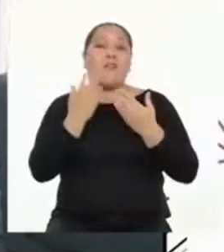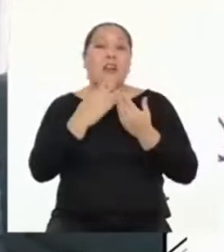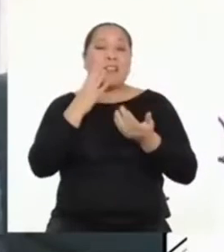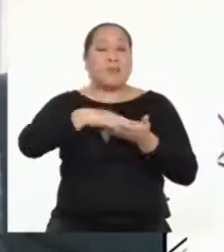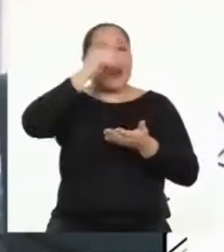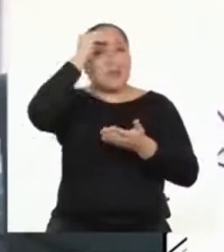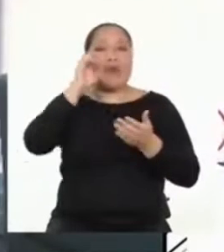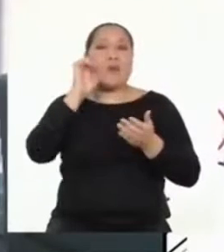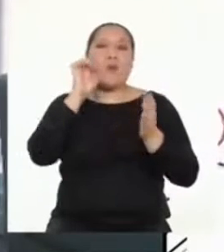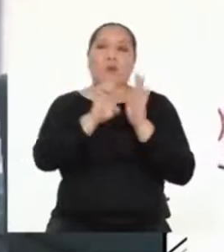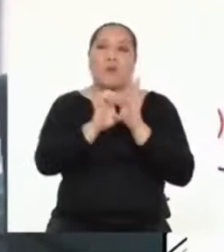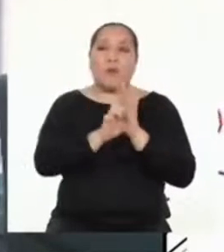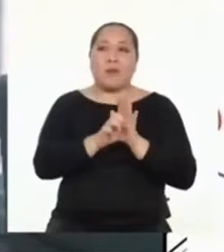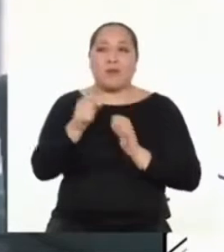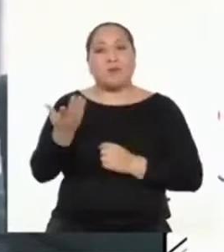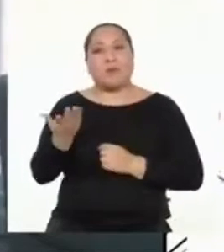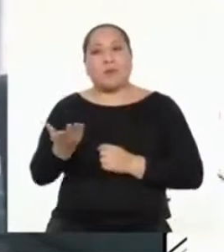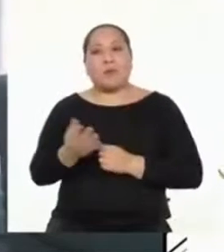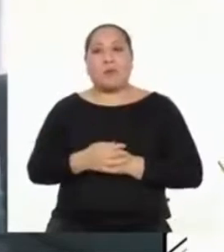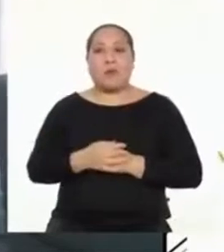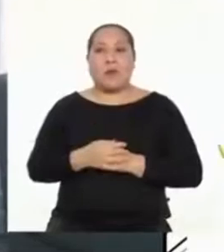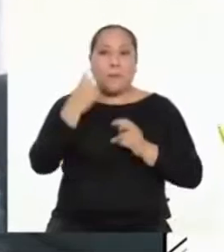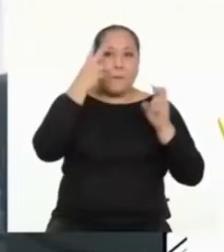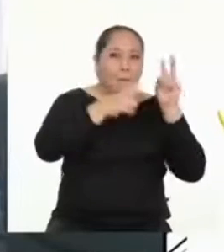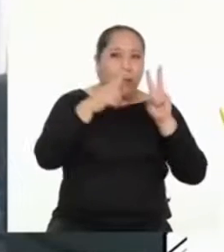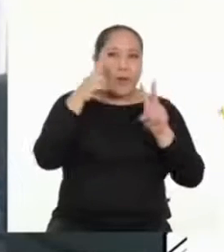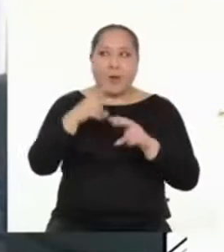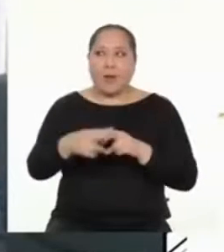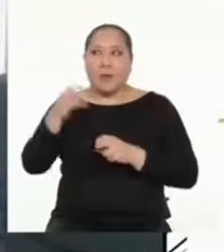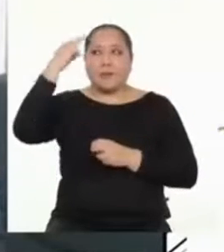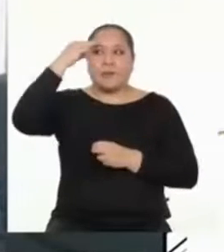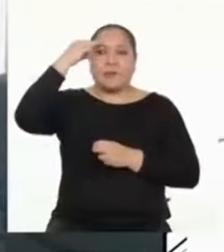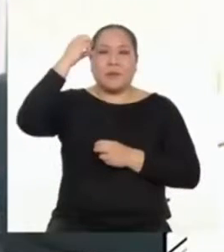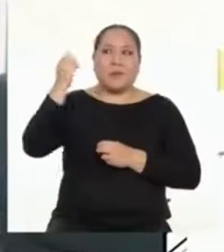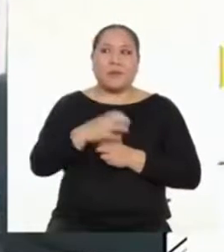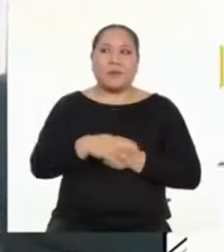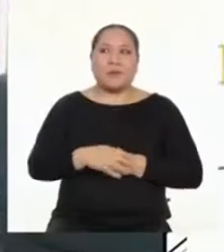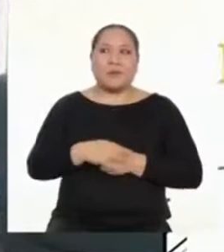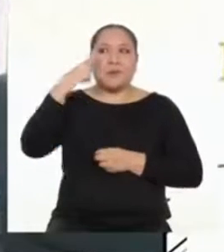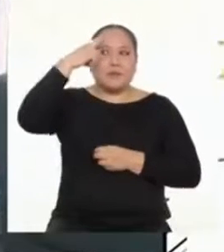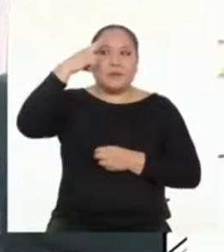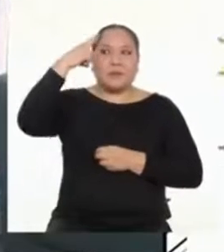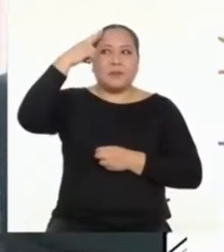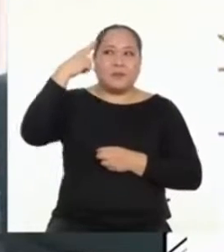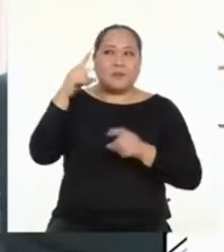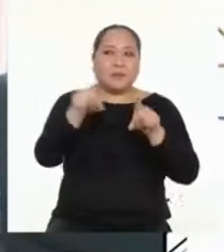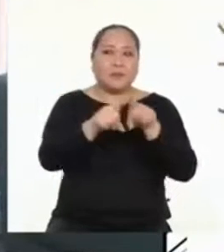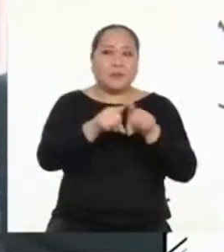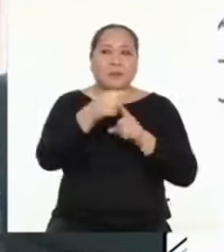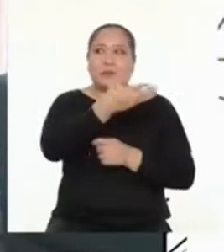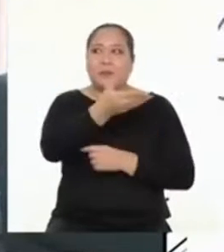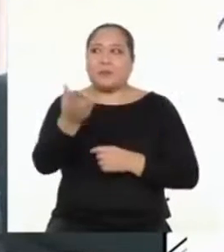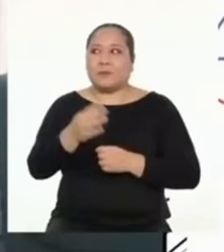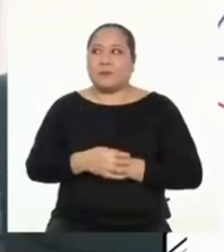aprender. Por ejemplo, desde observar, memorizar, razonar y todo